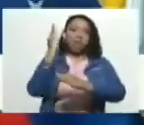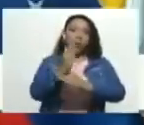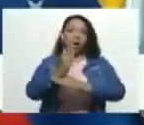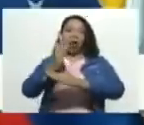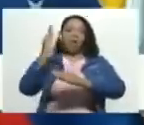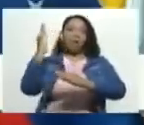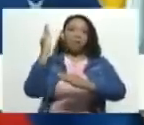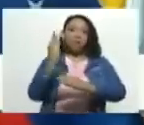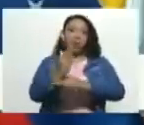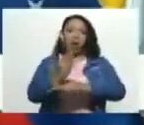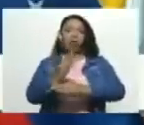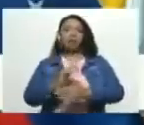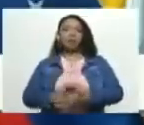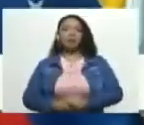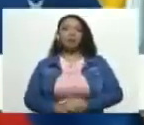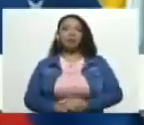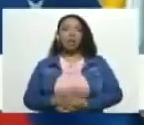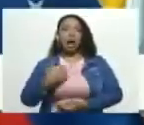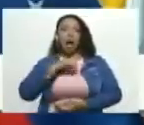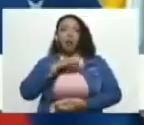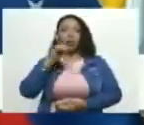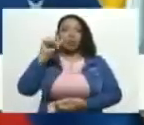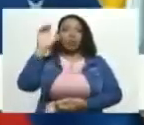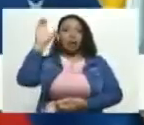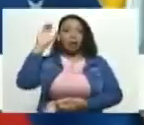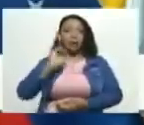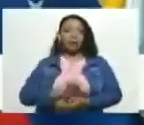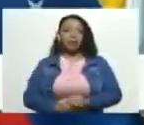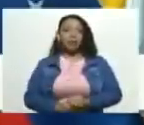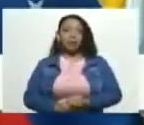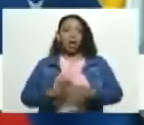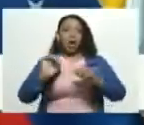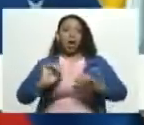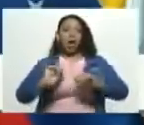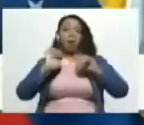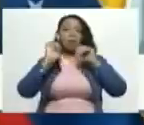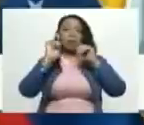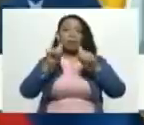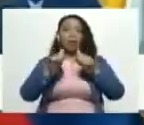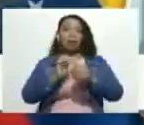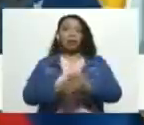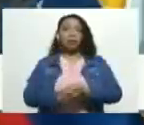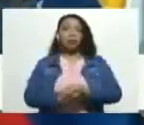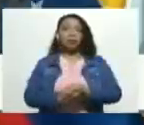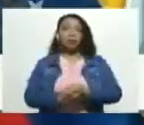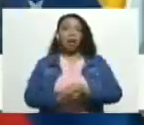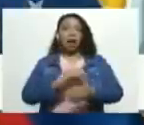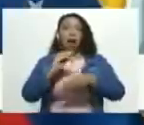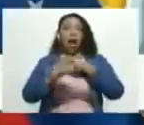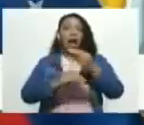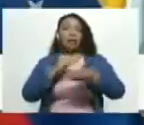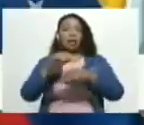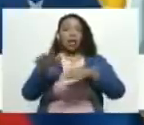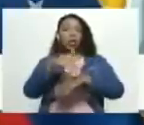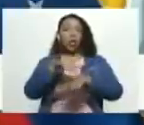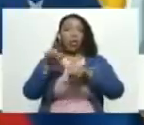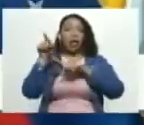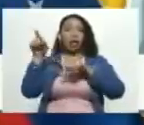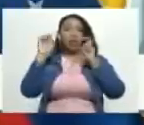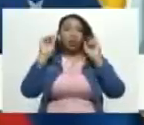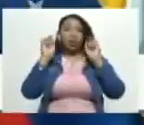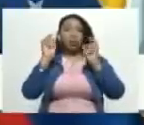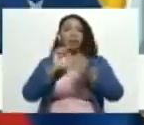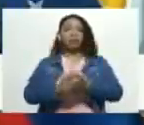¿verdad? a nuestro país y de comenzar a lanzar todas estas medidas prohibitivas